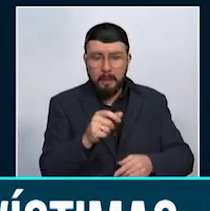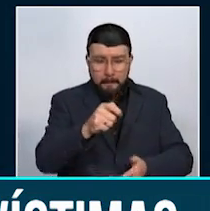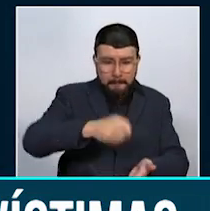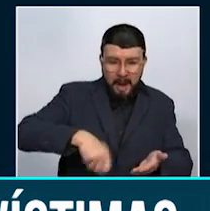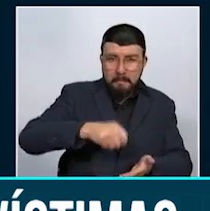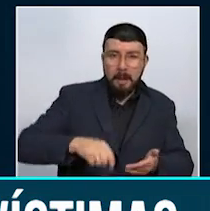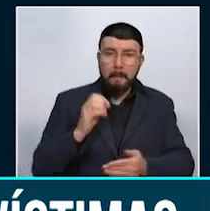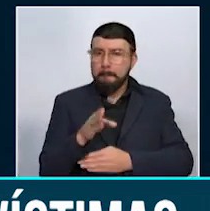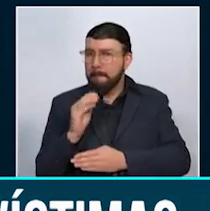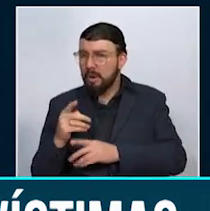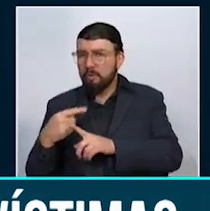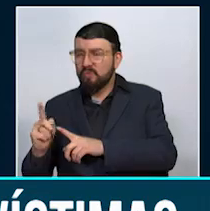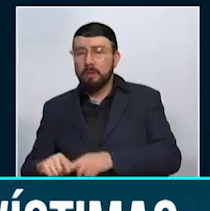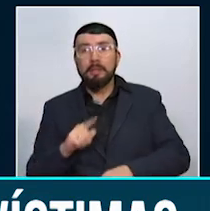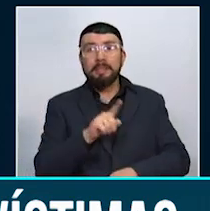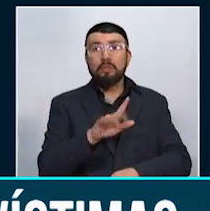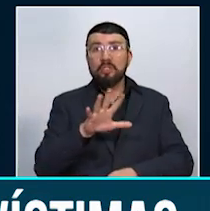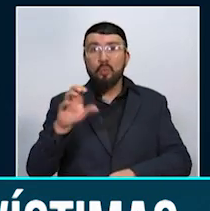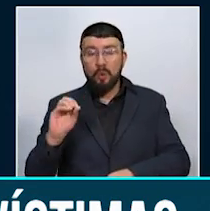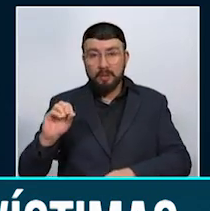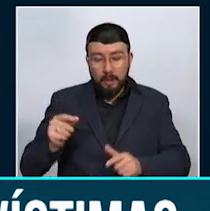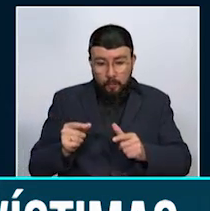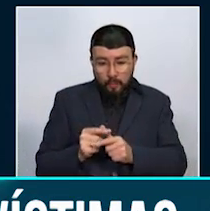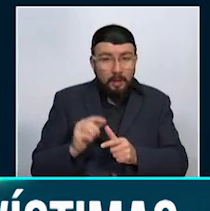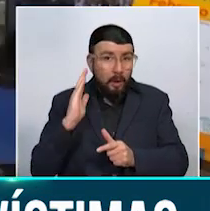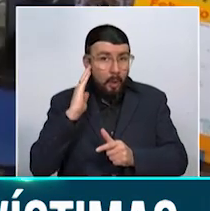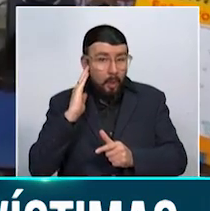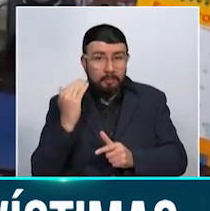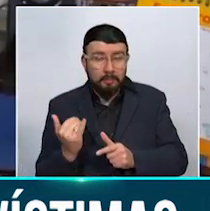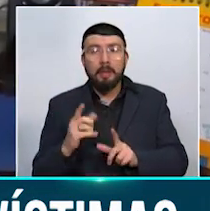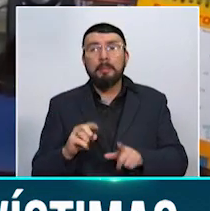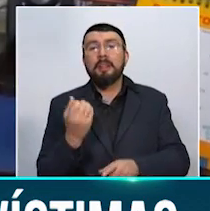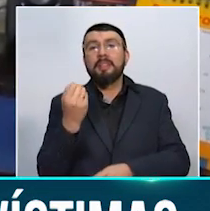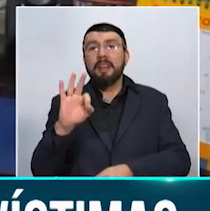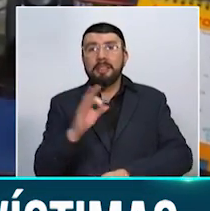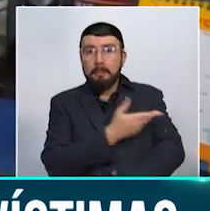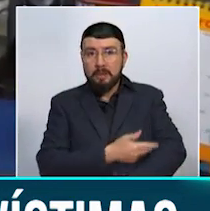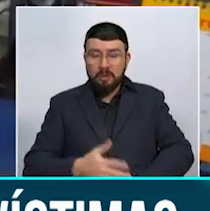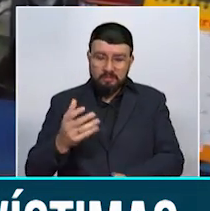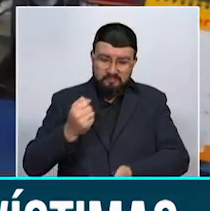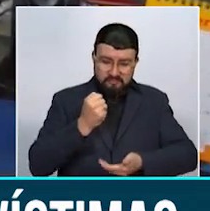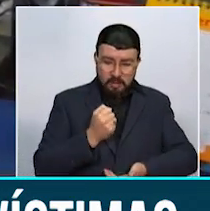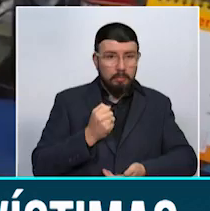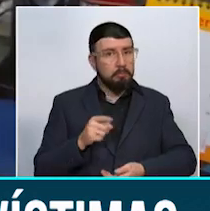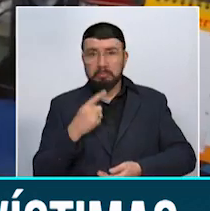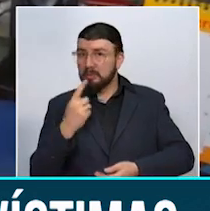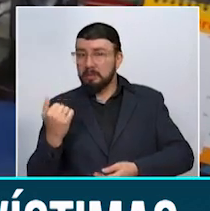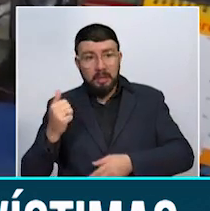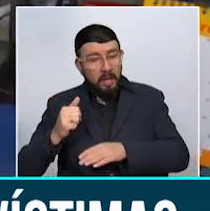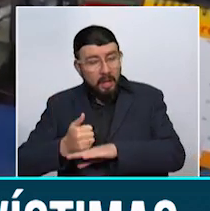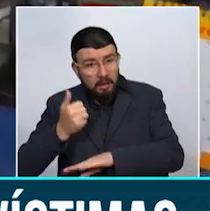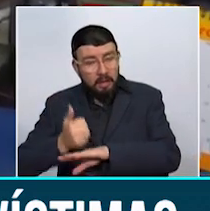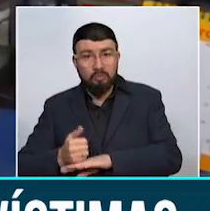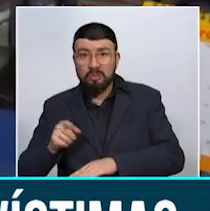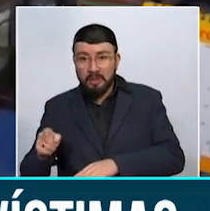150 SIM cards y 13 millones de pesos en efectivo. Según la Fiscalía, ni los ejecutivos de los bancos se